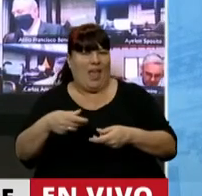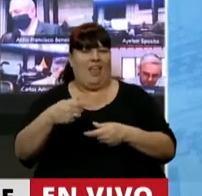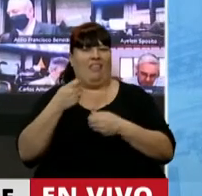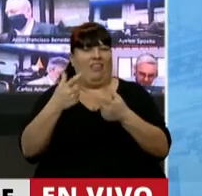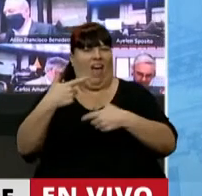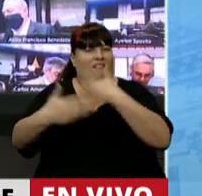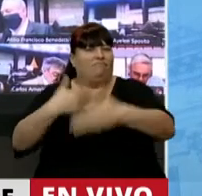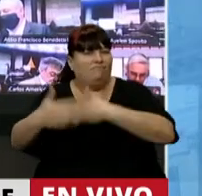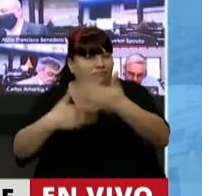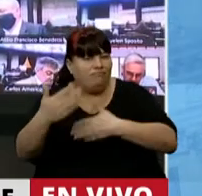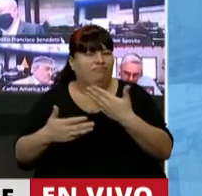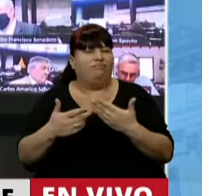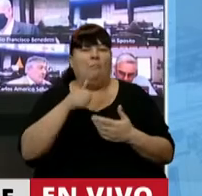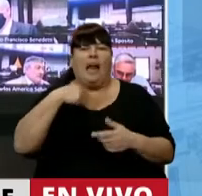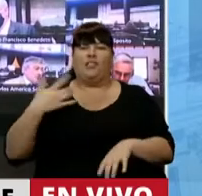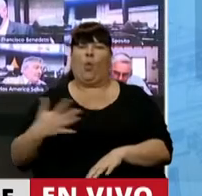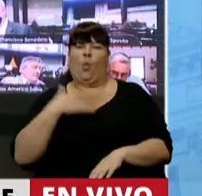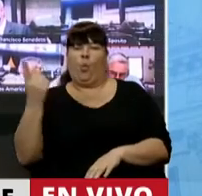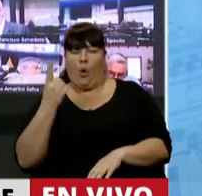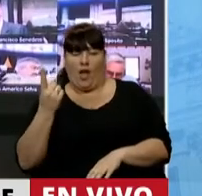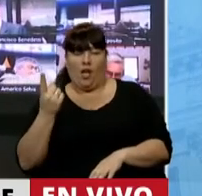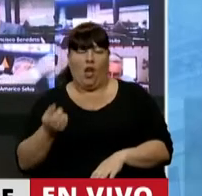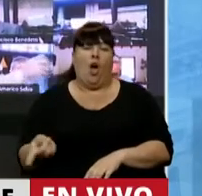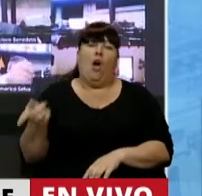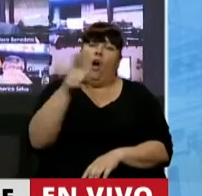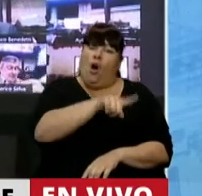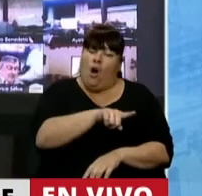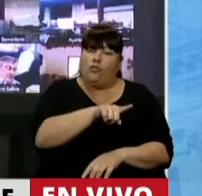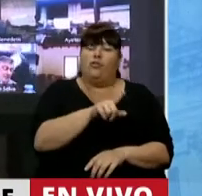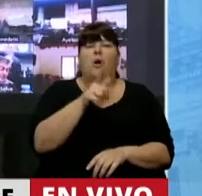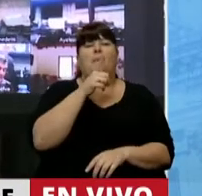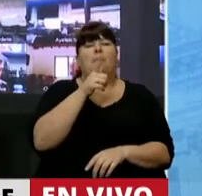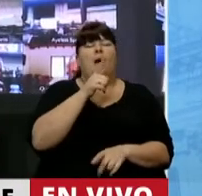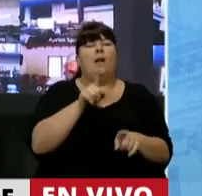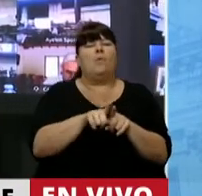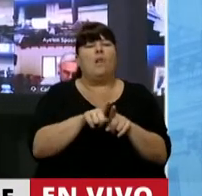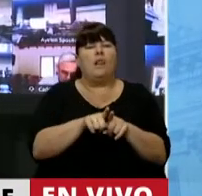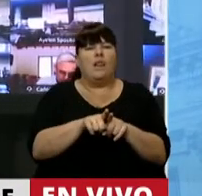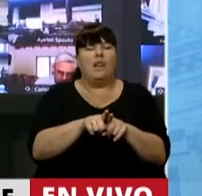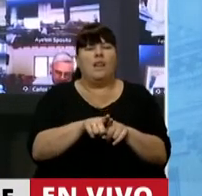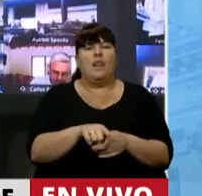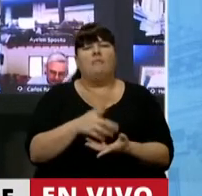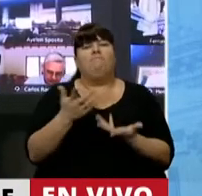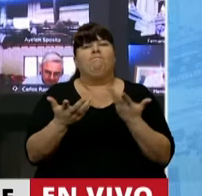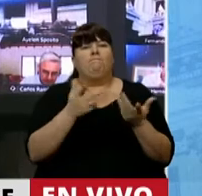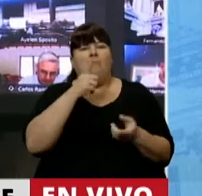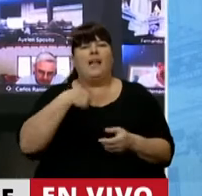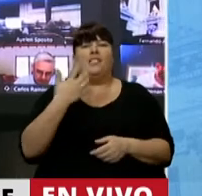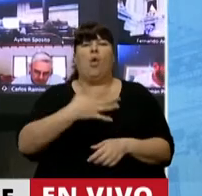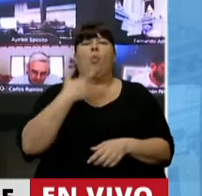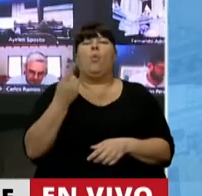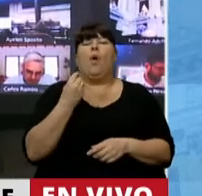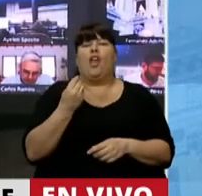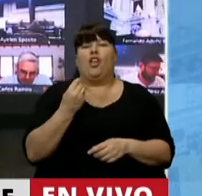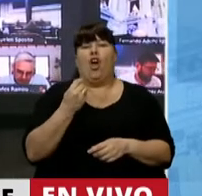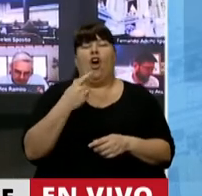desarrollan, se sienten dueños. Y por el otro lado parecería que se sienten propietarios de